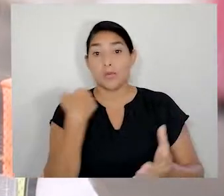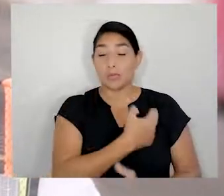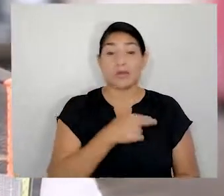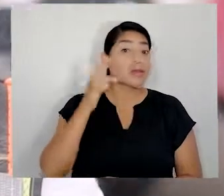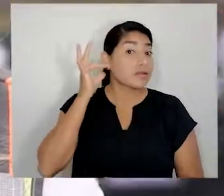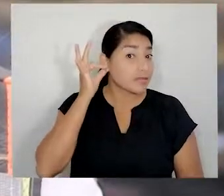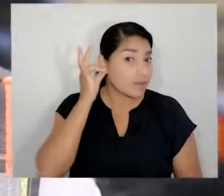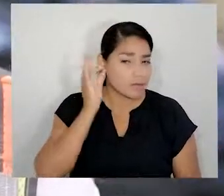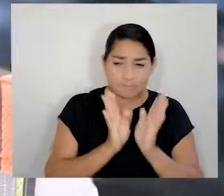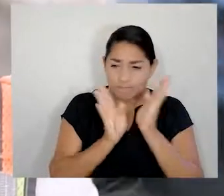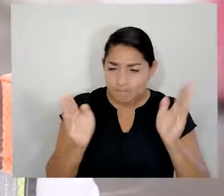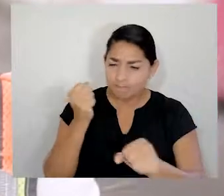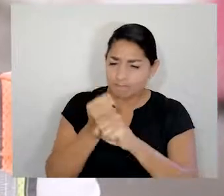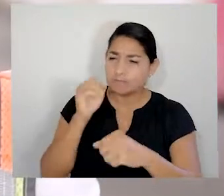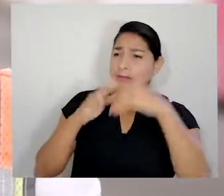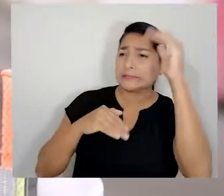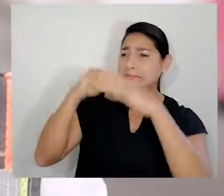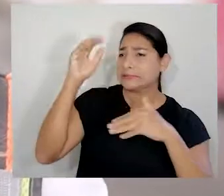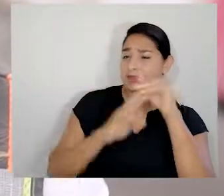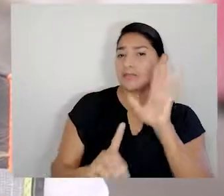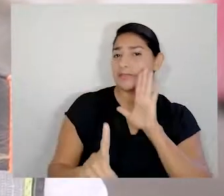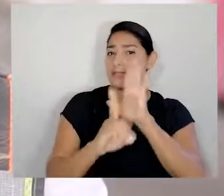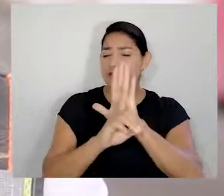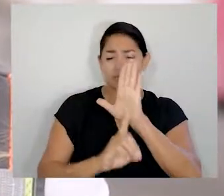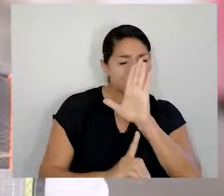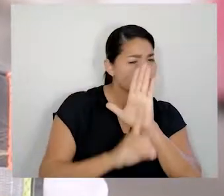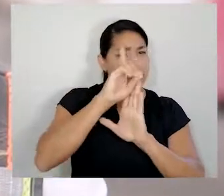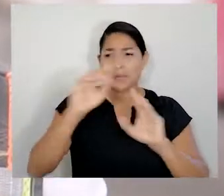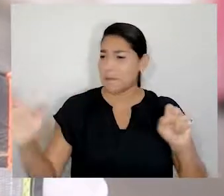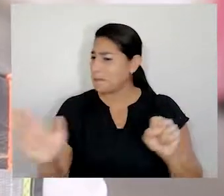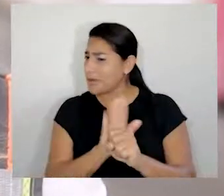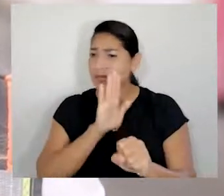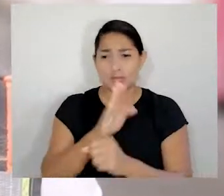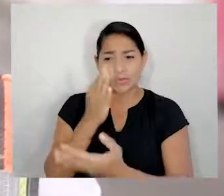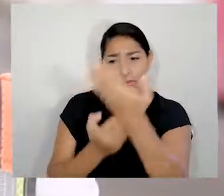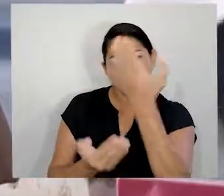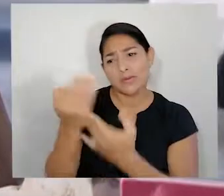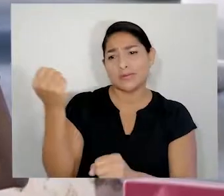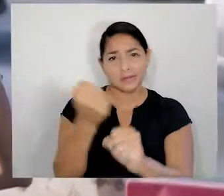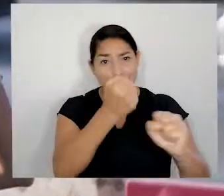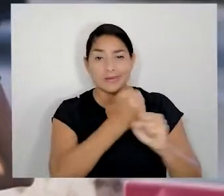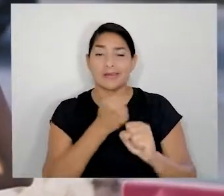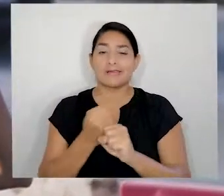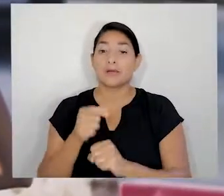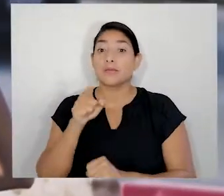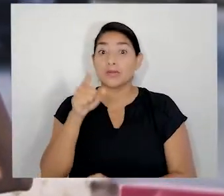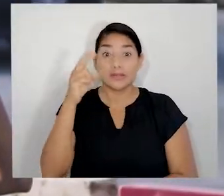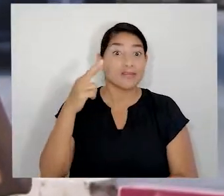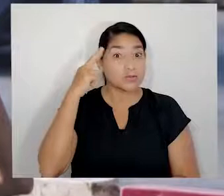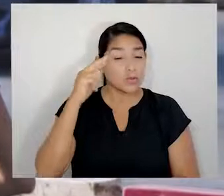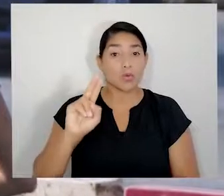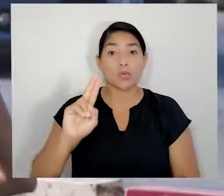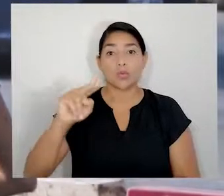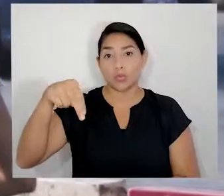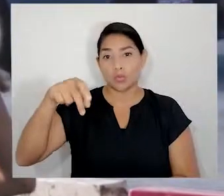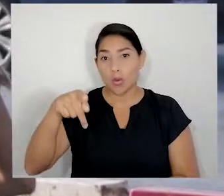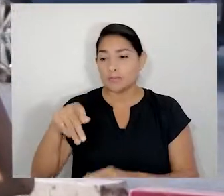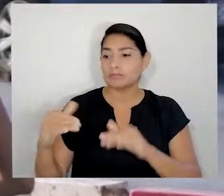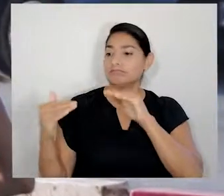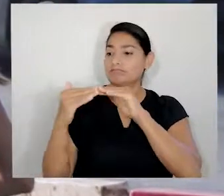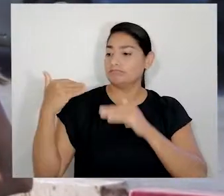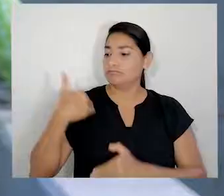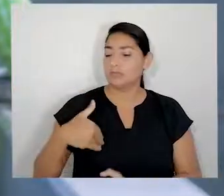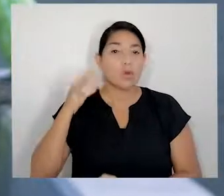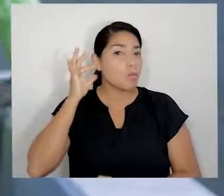Nosotras, las mujeres en el sector de construcción, tenemos el derecho a desarrollarnos plenamente en nuestro trabajo. Por eso, UNOPS ha logrado la